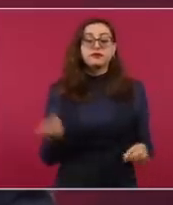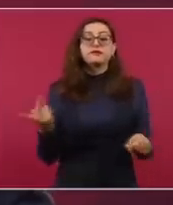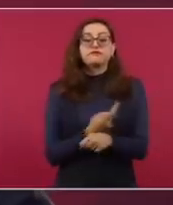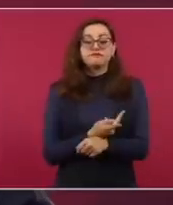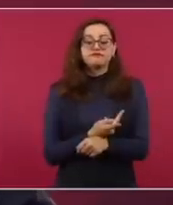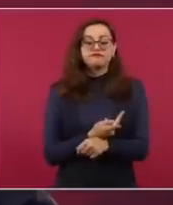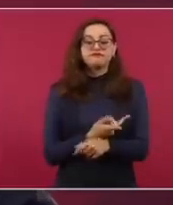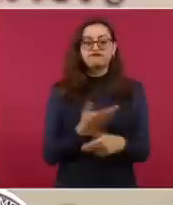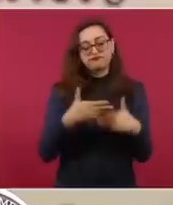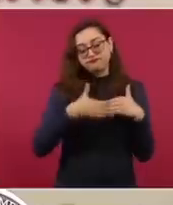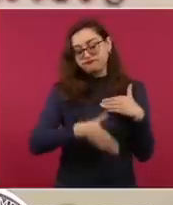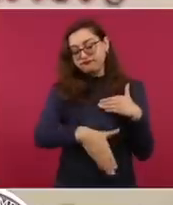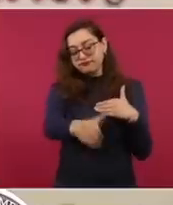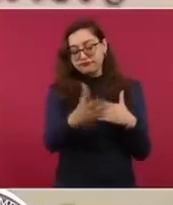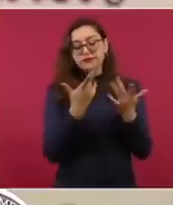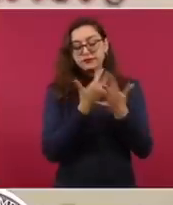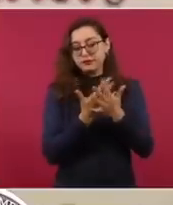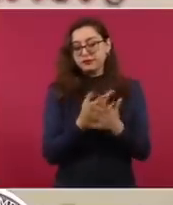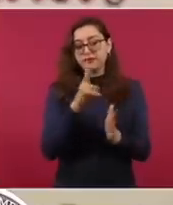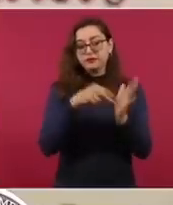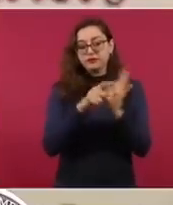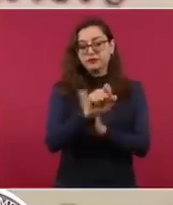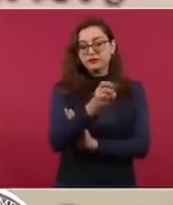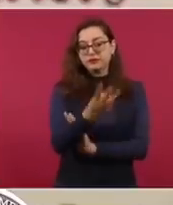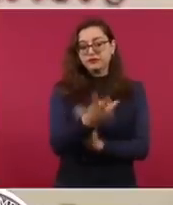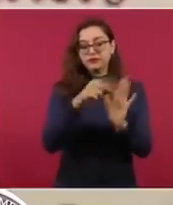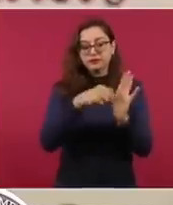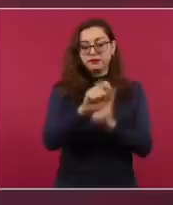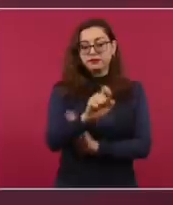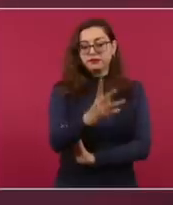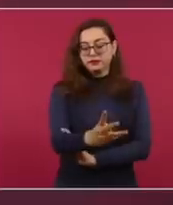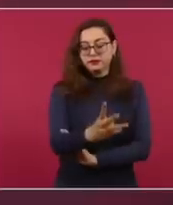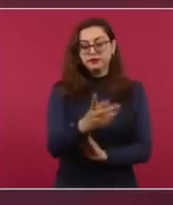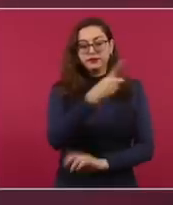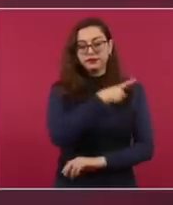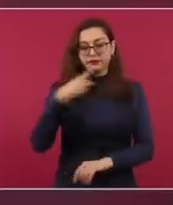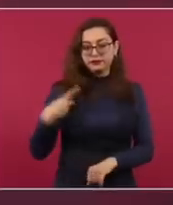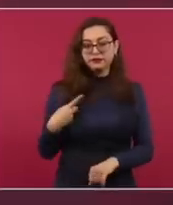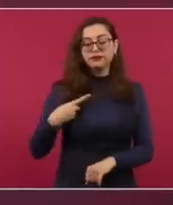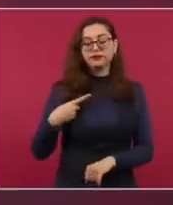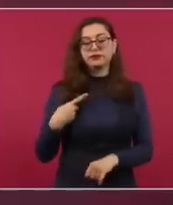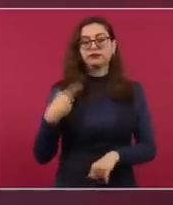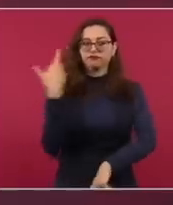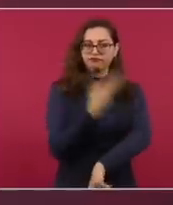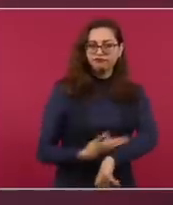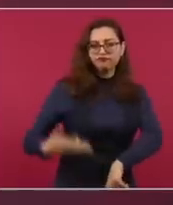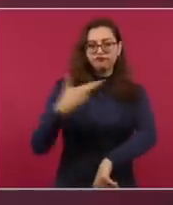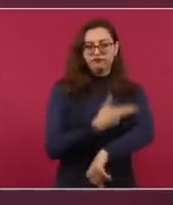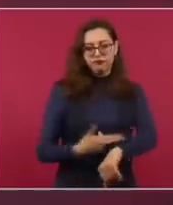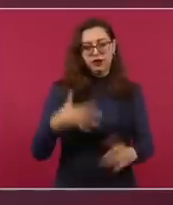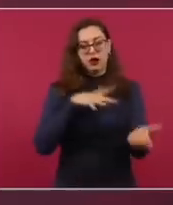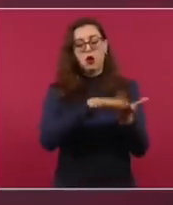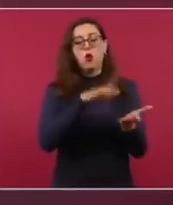es que nos aboquemos en 2023-2024 a facilitar el acceso a la ciudadanía norteamericana de